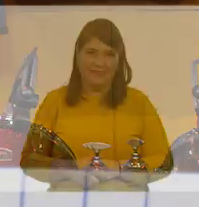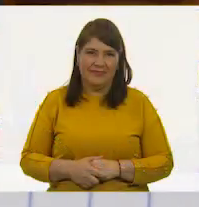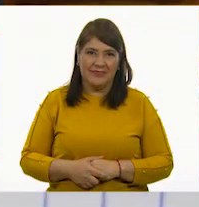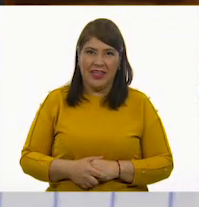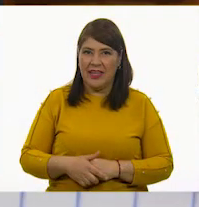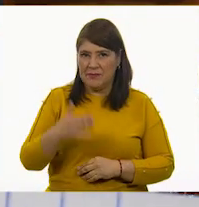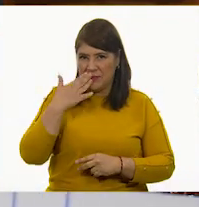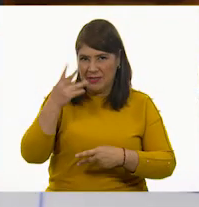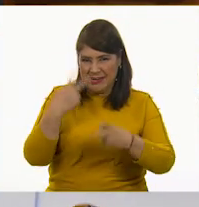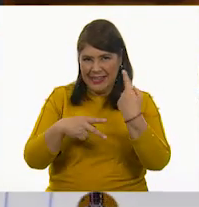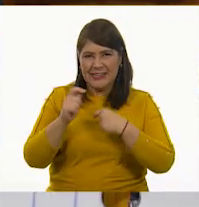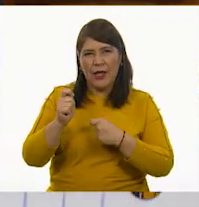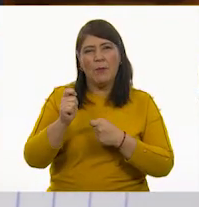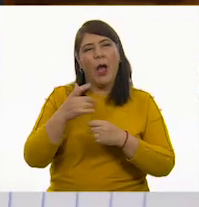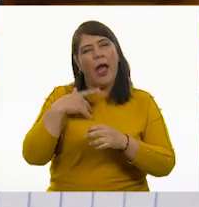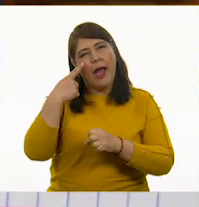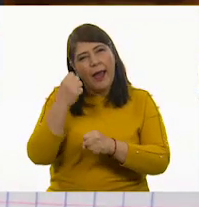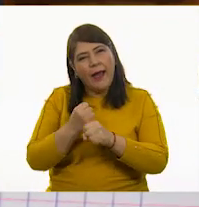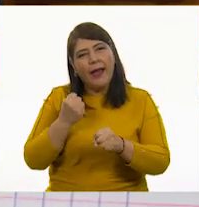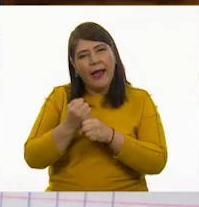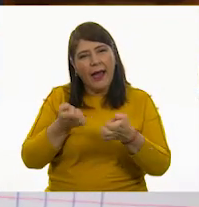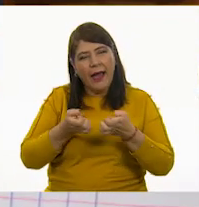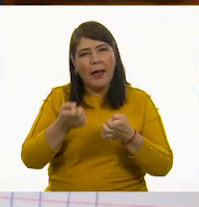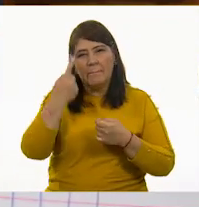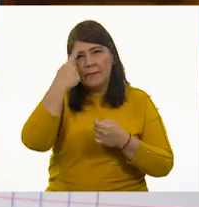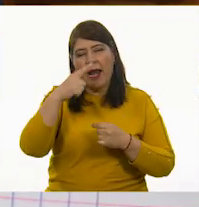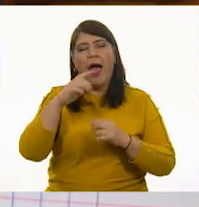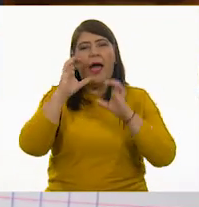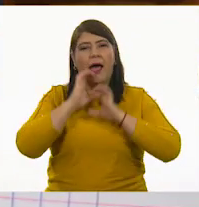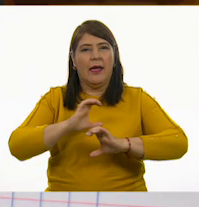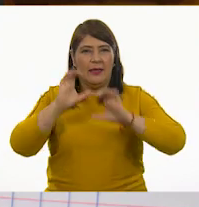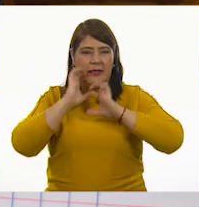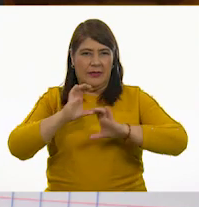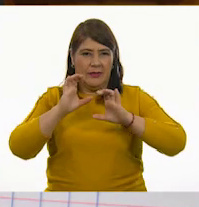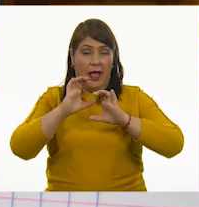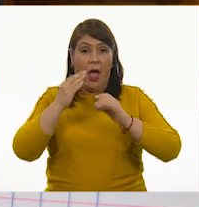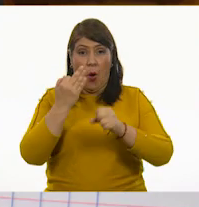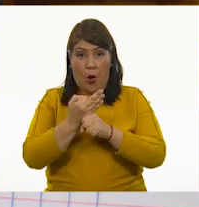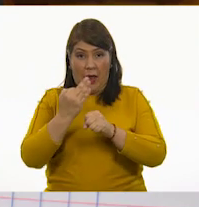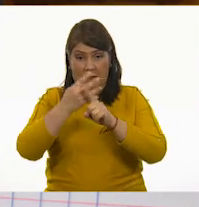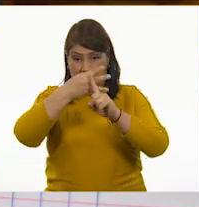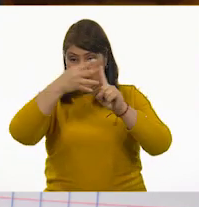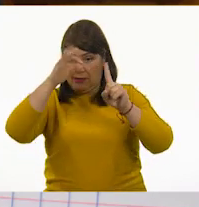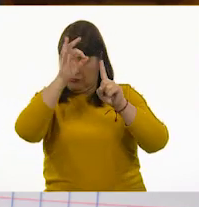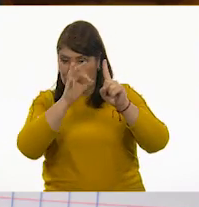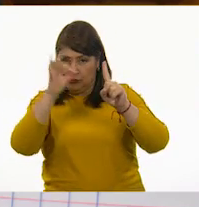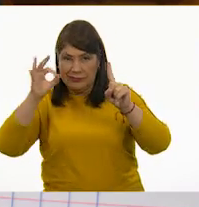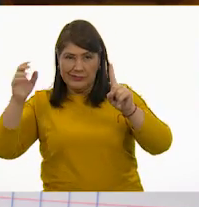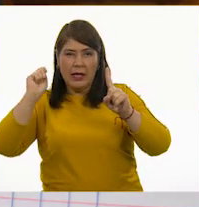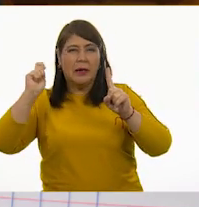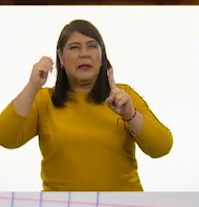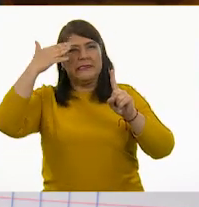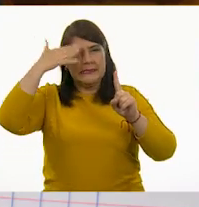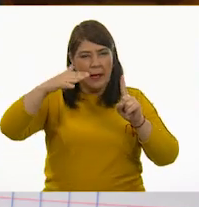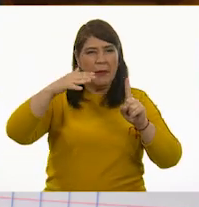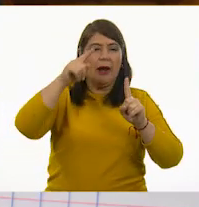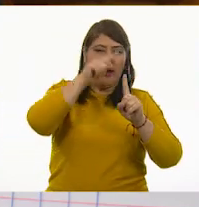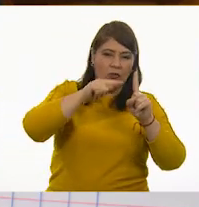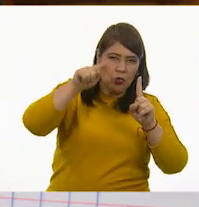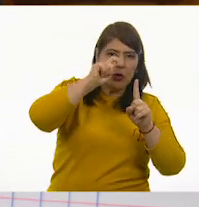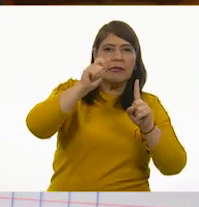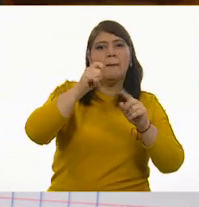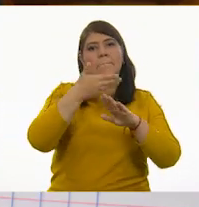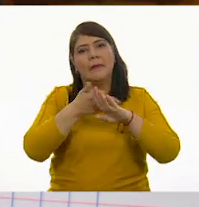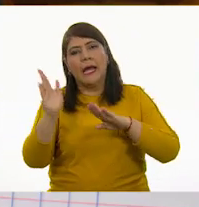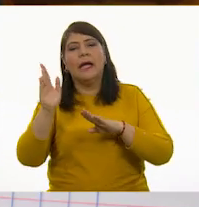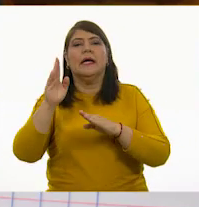Bienvenidos a ejercicios de entonación. Ahora que ya conocemos las notas musicales y las duraciones de redonda, blanca, negra